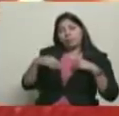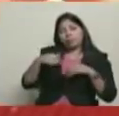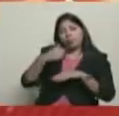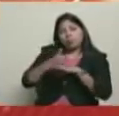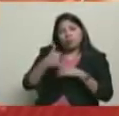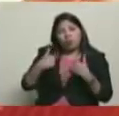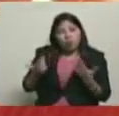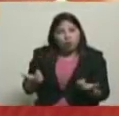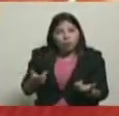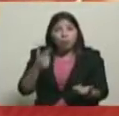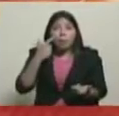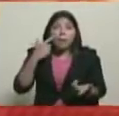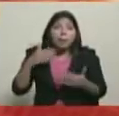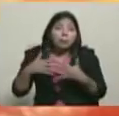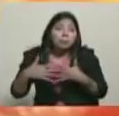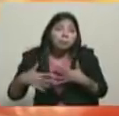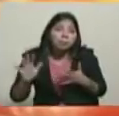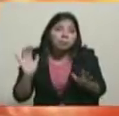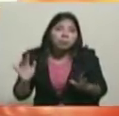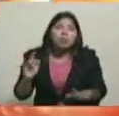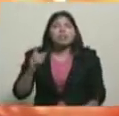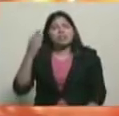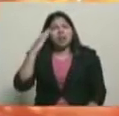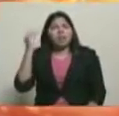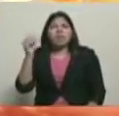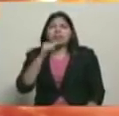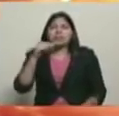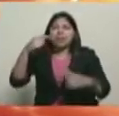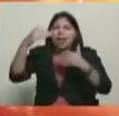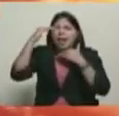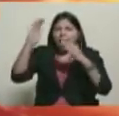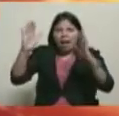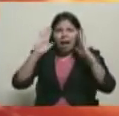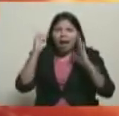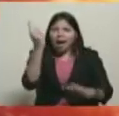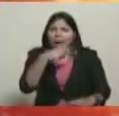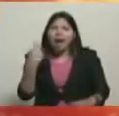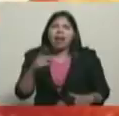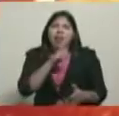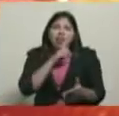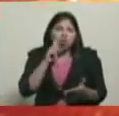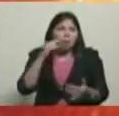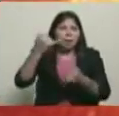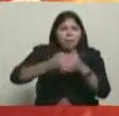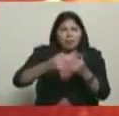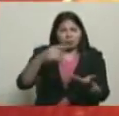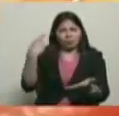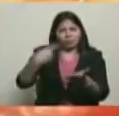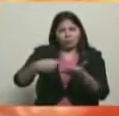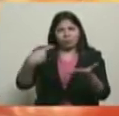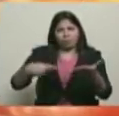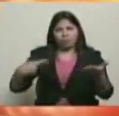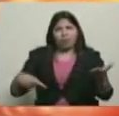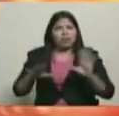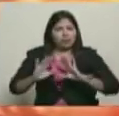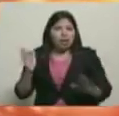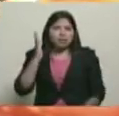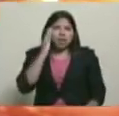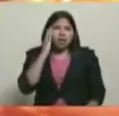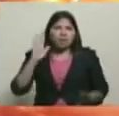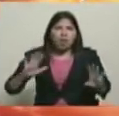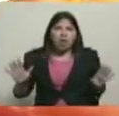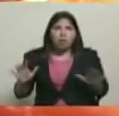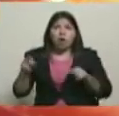las caras, tenemos los nombres y tenemos los rostros de los que están al frente de este golpe de Estado